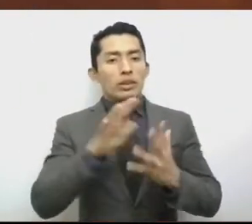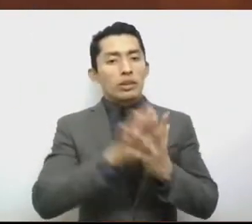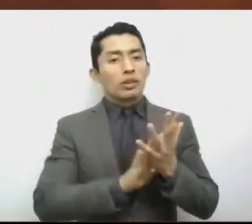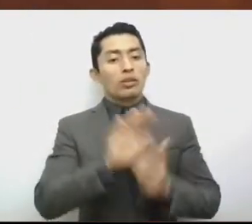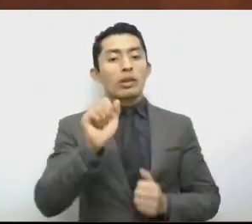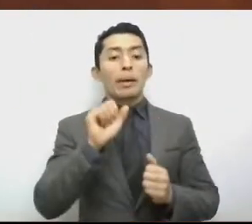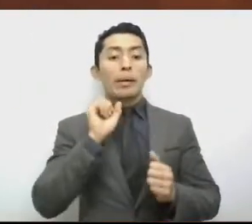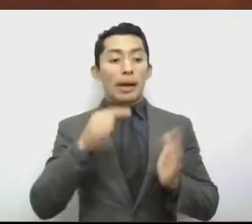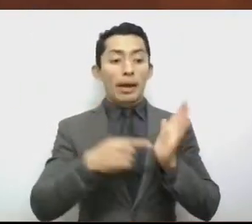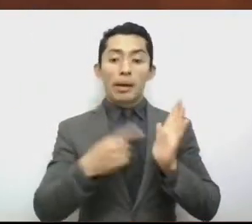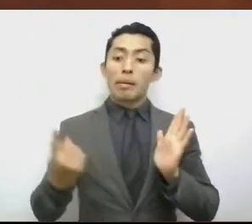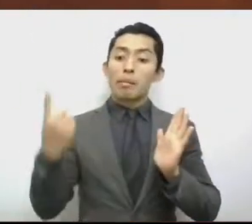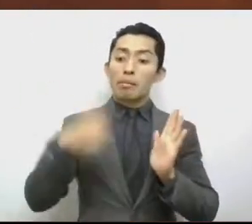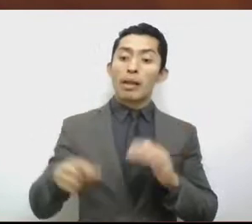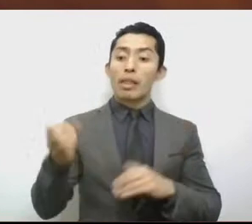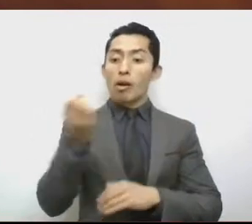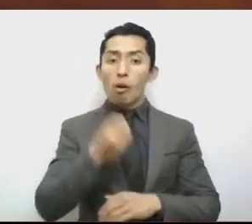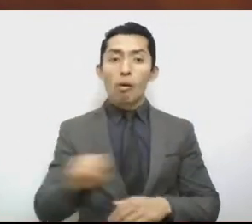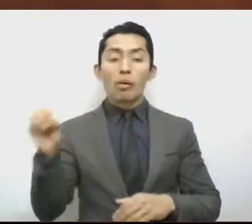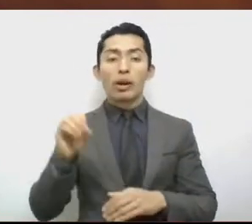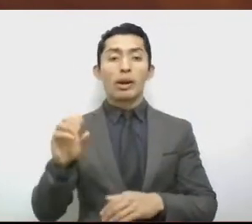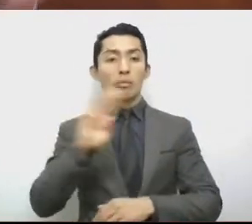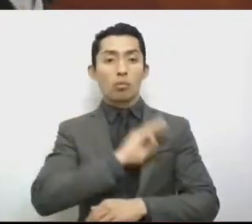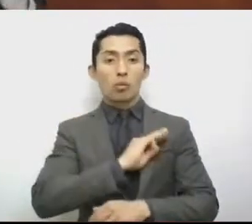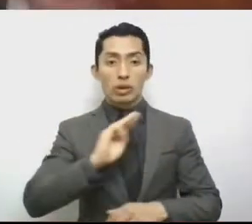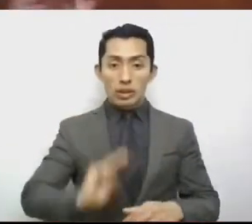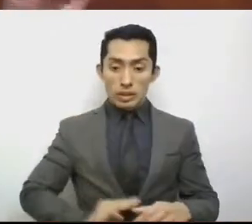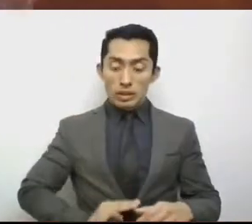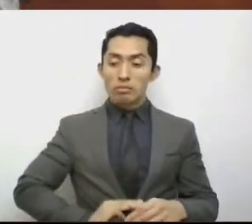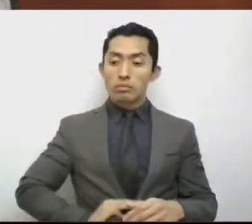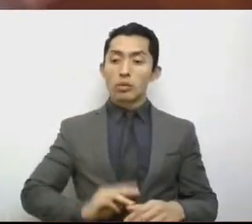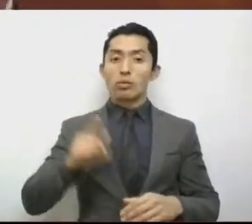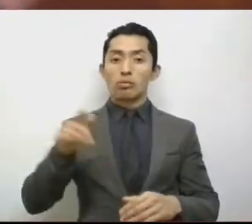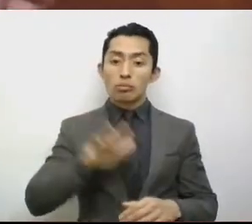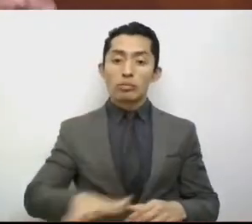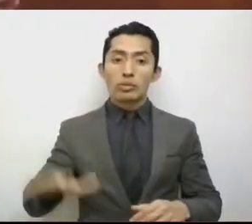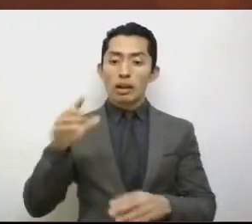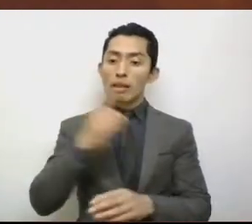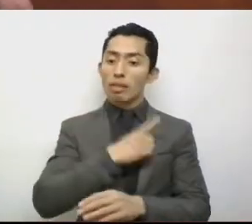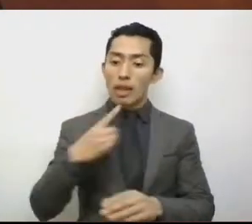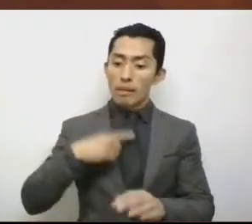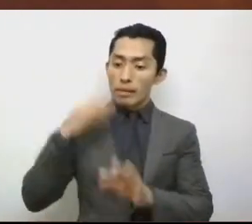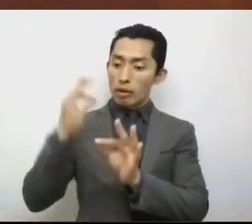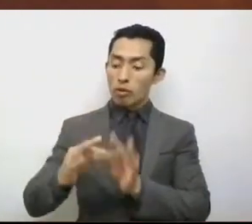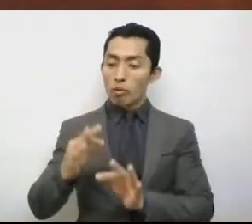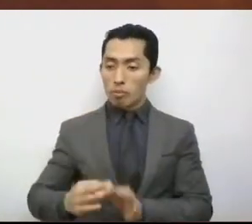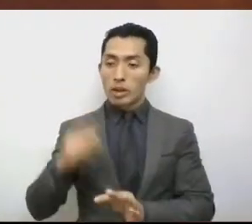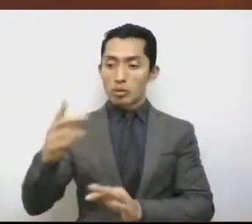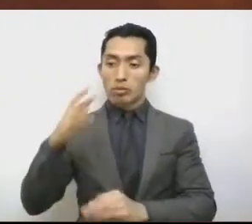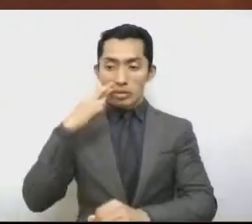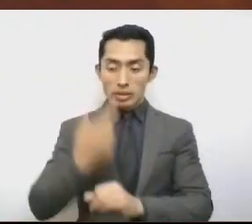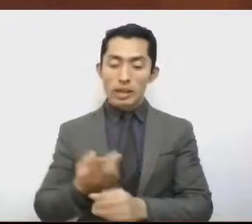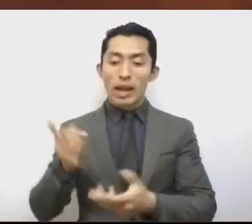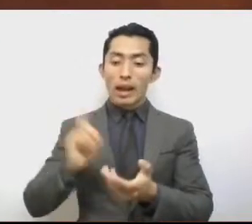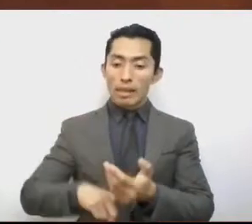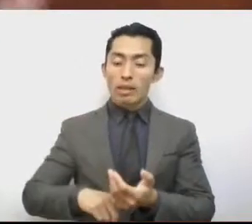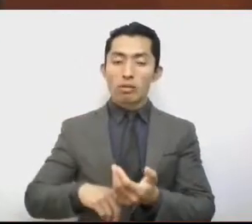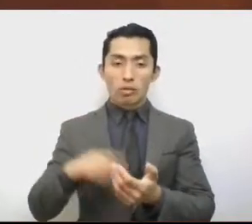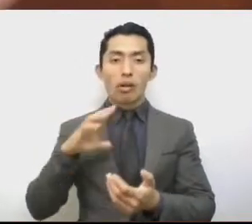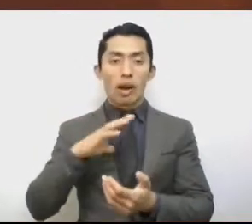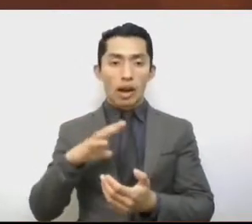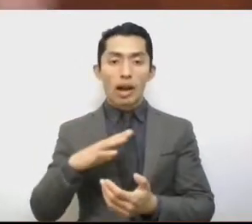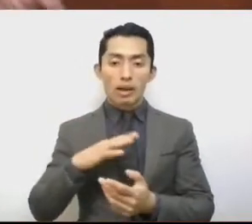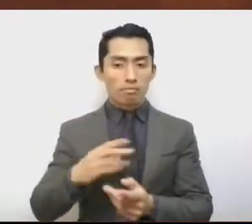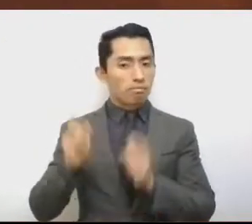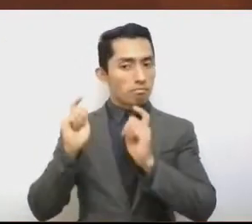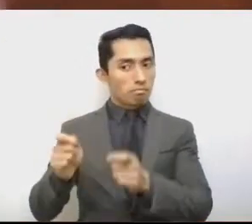al municipio a cumplir con los servicios públicos municipales. Por eso es muy